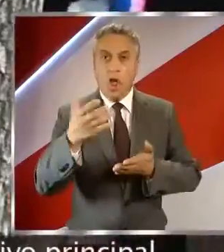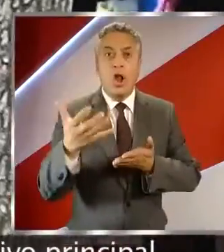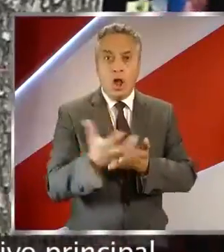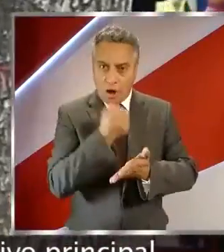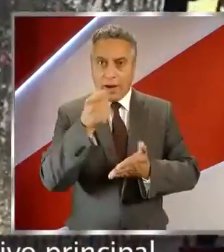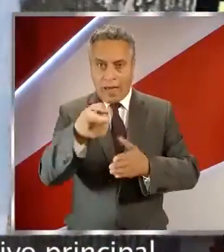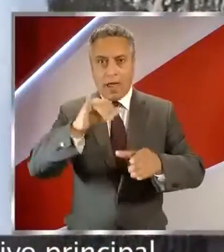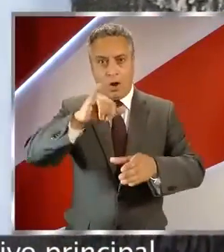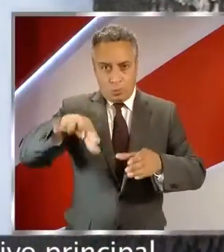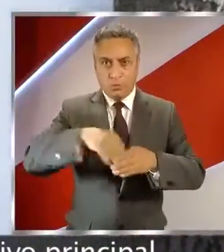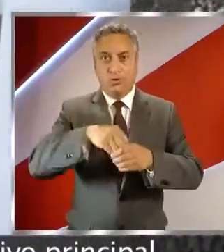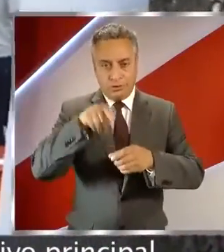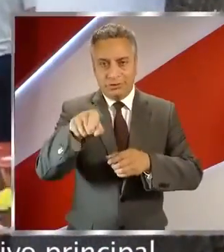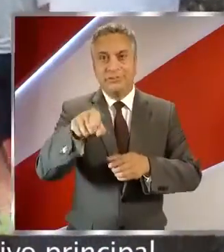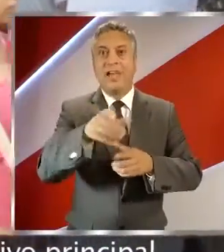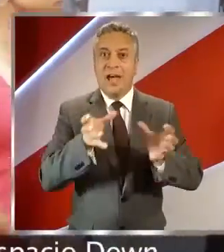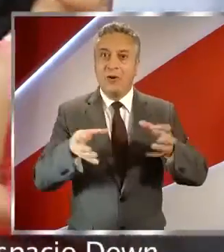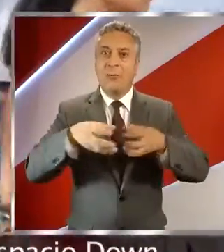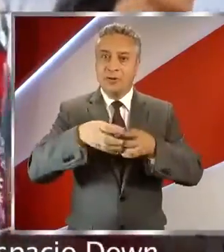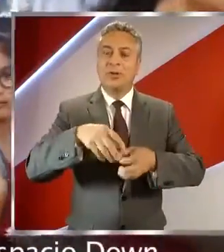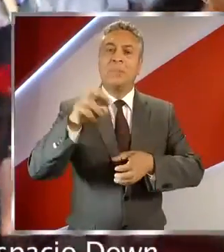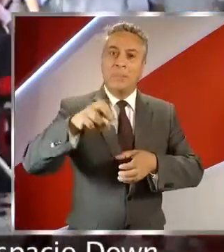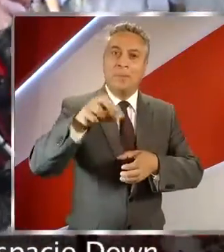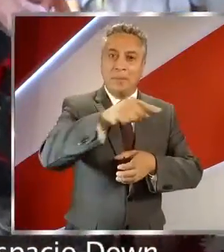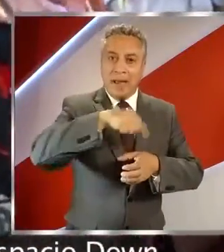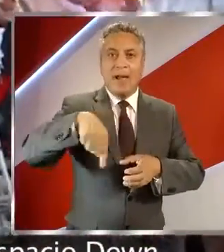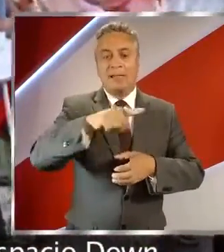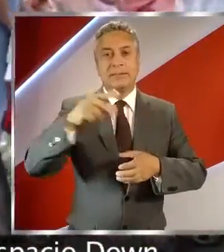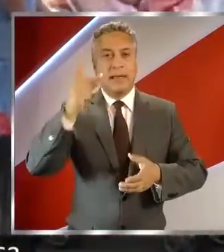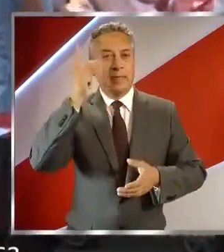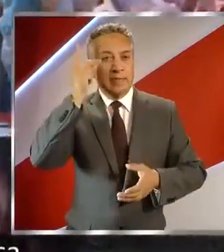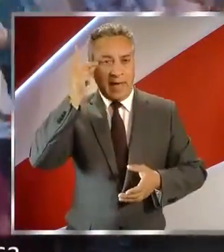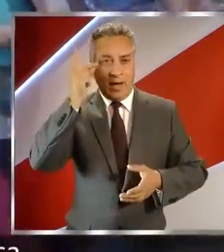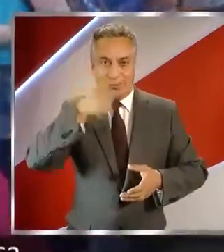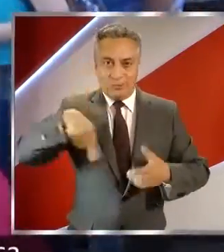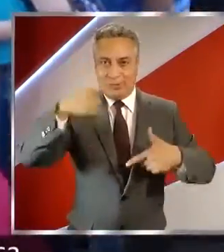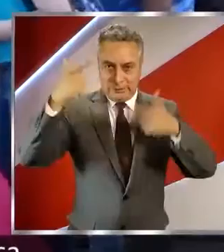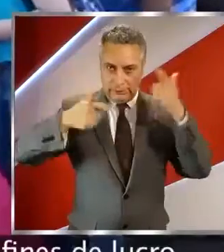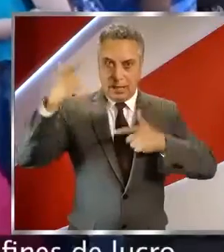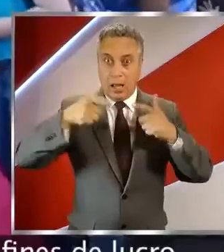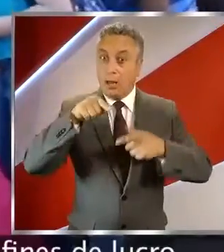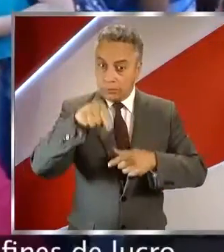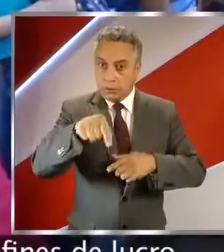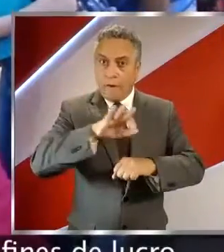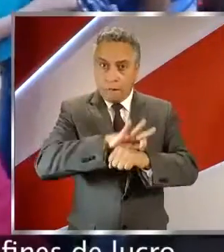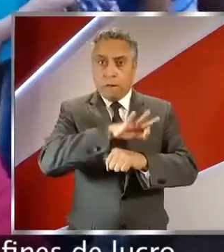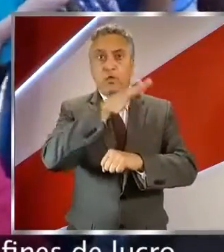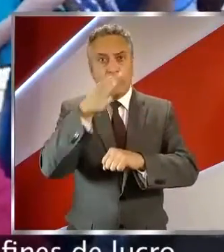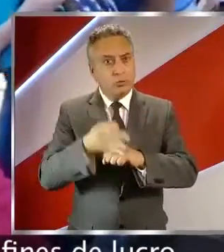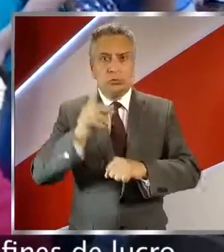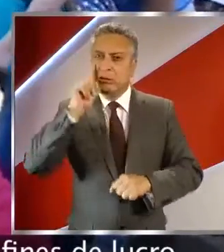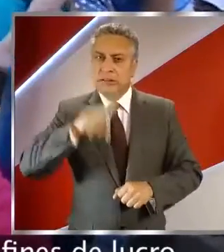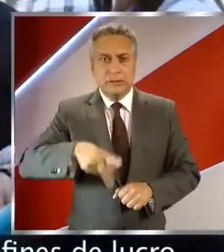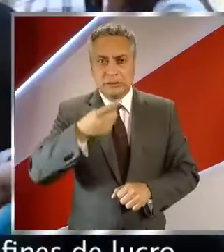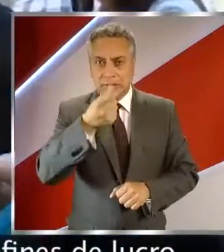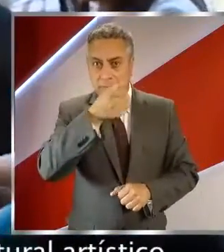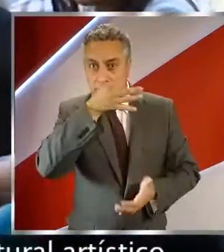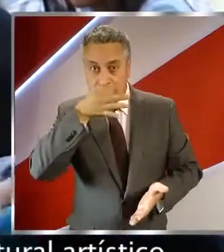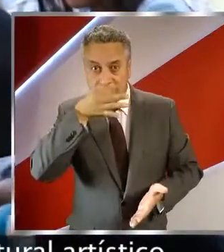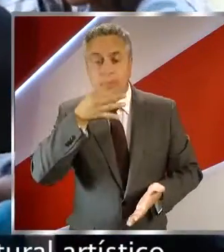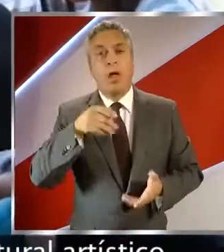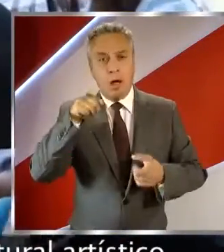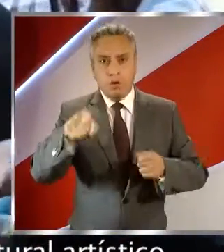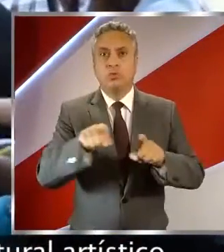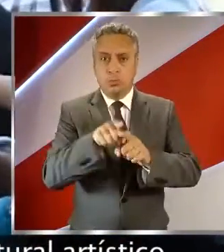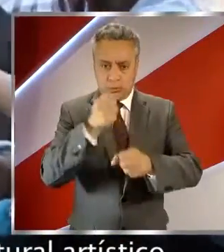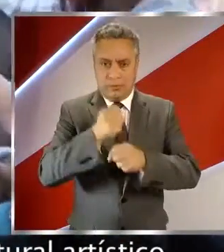Lograr la inclusión es el objetivo principal de la Agrupación de Padres Espacio Down de la ciudad de Talca. Es así como esta fundación sin fines de lucro ha